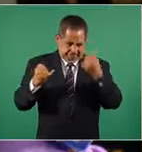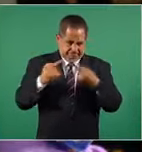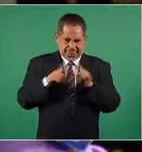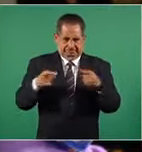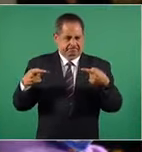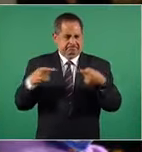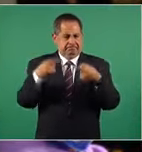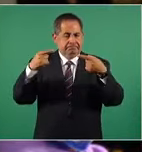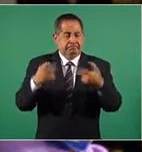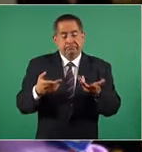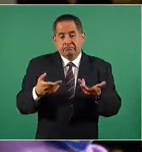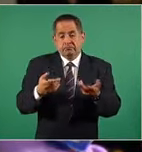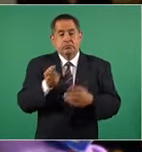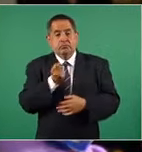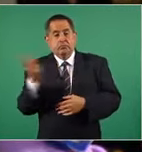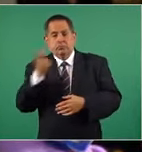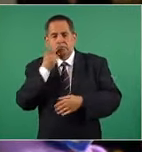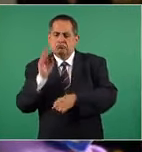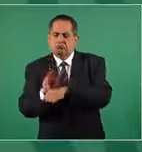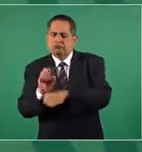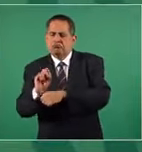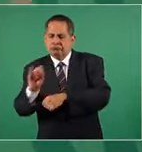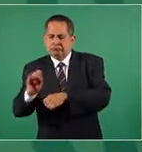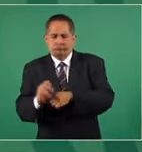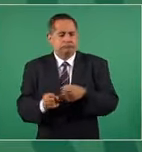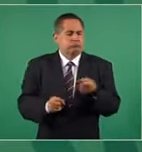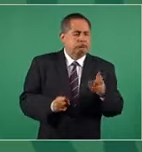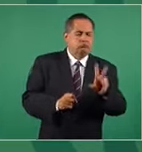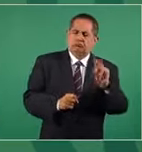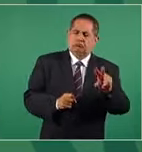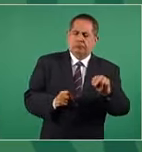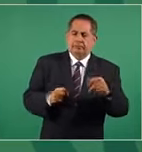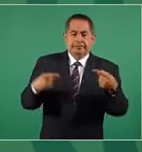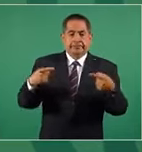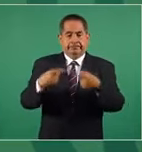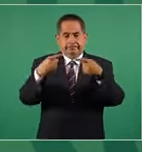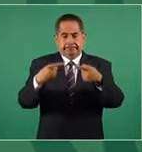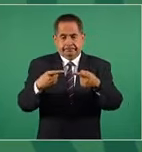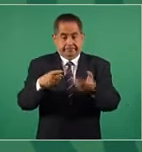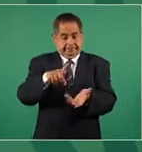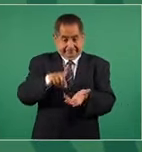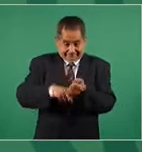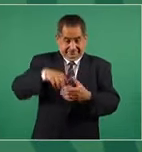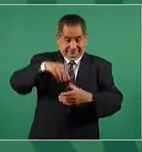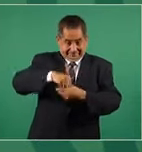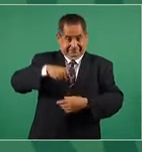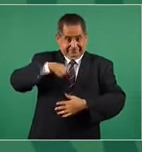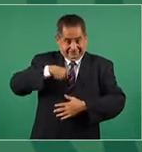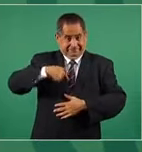distintas, hay unos que están a favor y otros que están en contra en el gobierno.